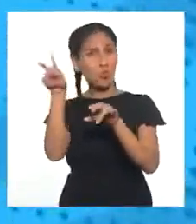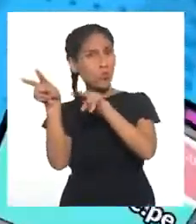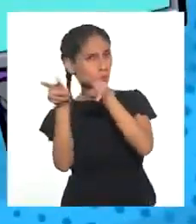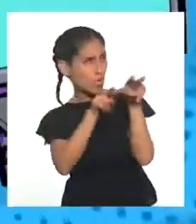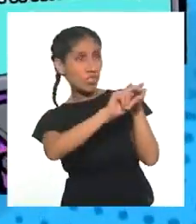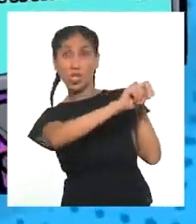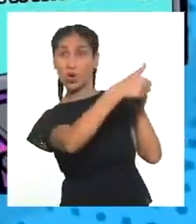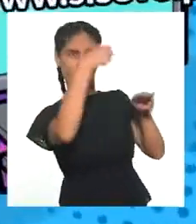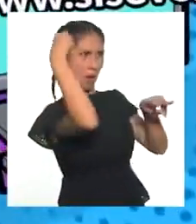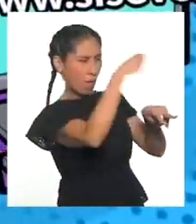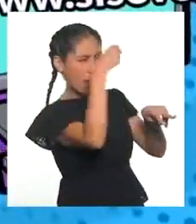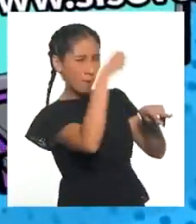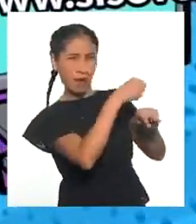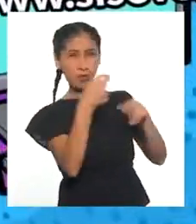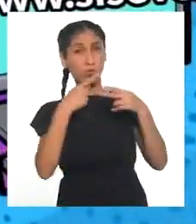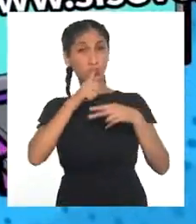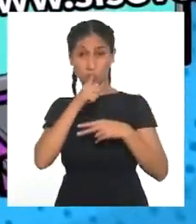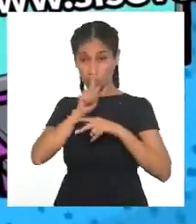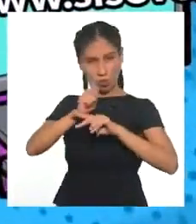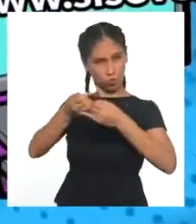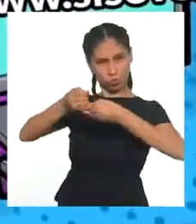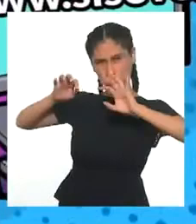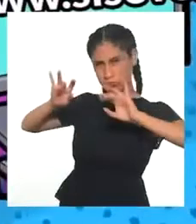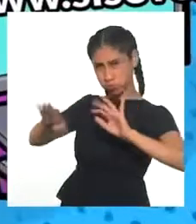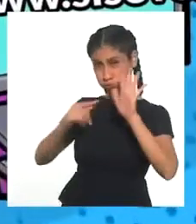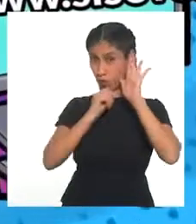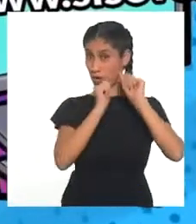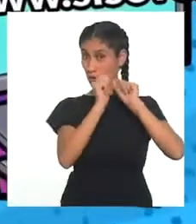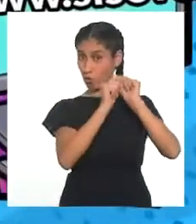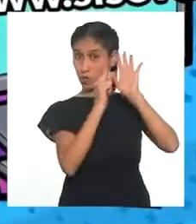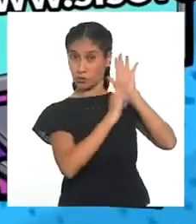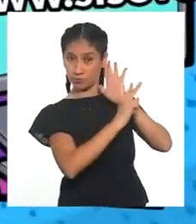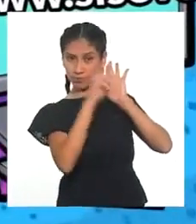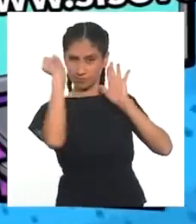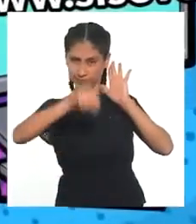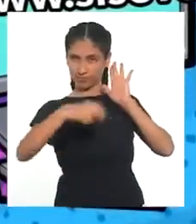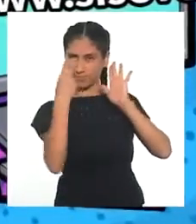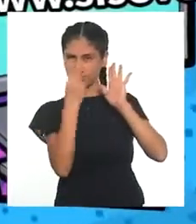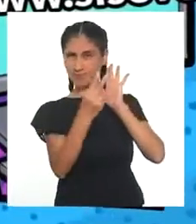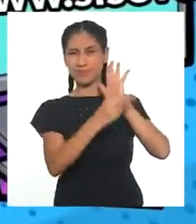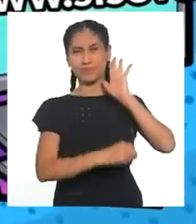confidencial en nuestros canales de atención y sé parte de la Brigada Sí Se Ve.